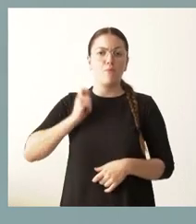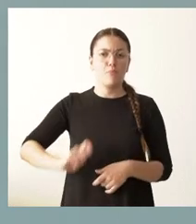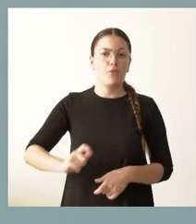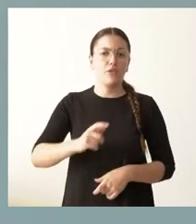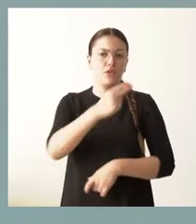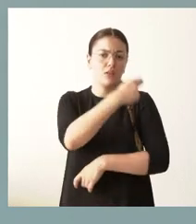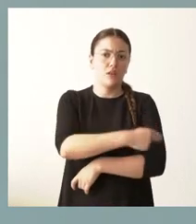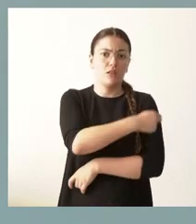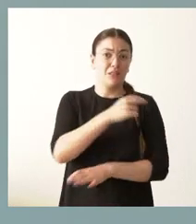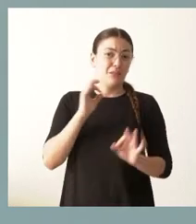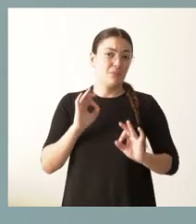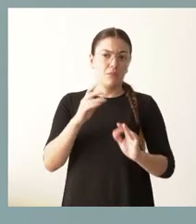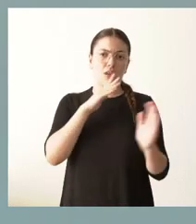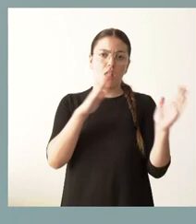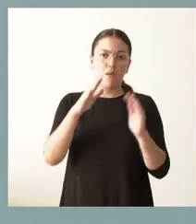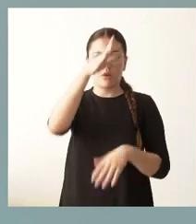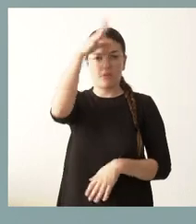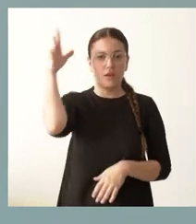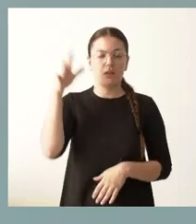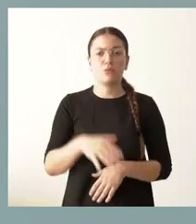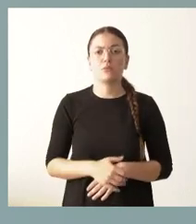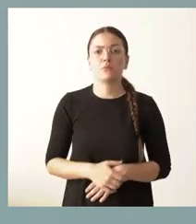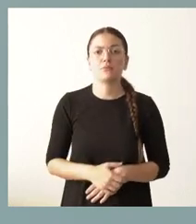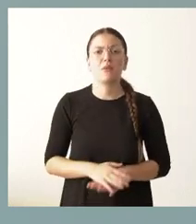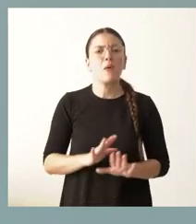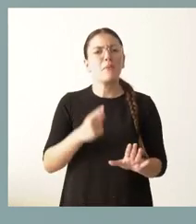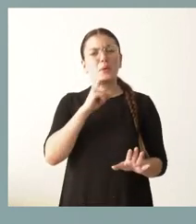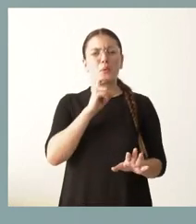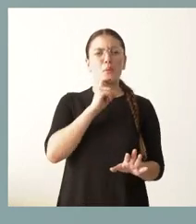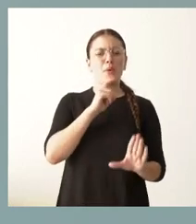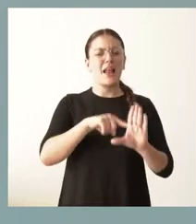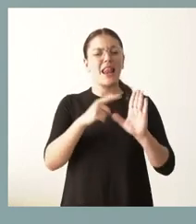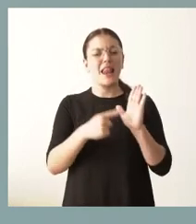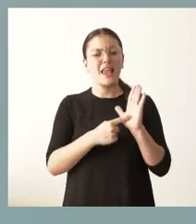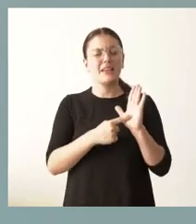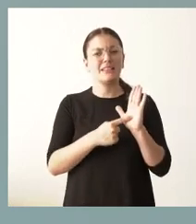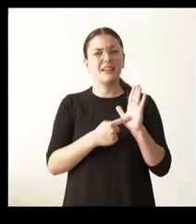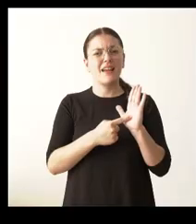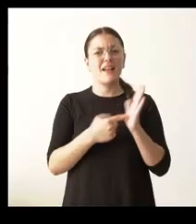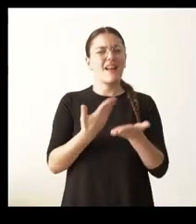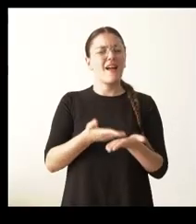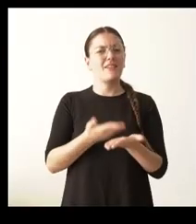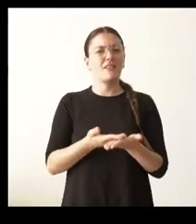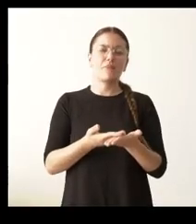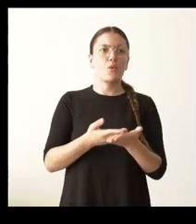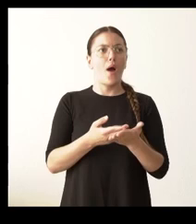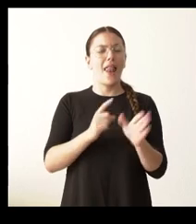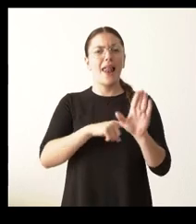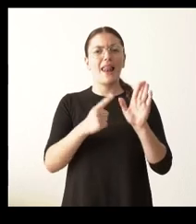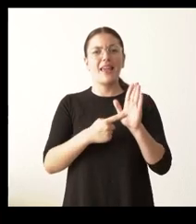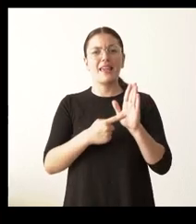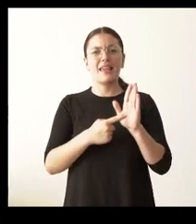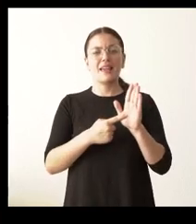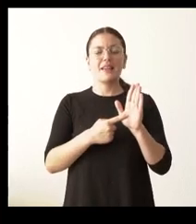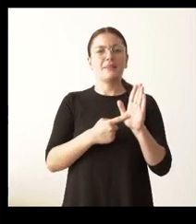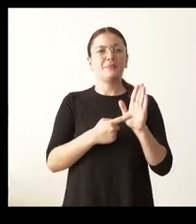especialmente en esta época. Pero ¿cómo puede la ley garantizar, evitar que un